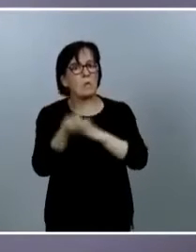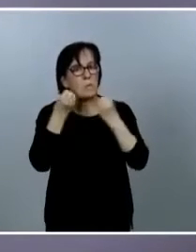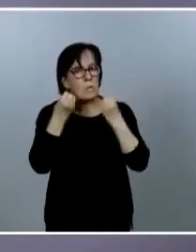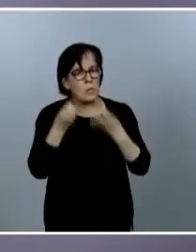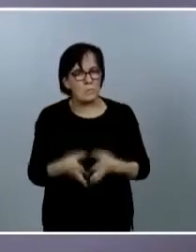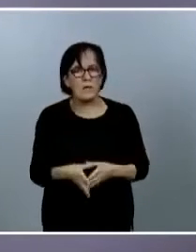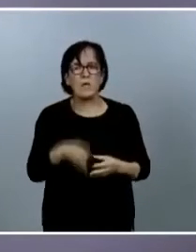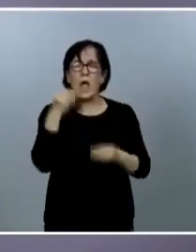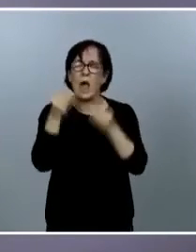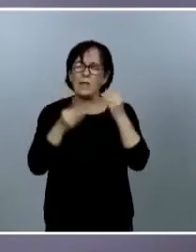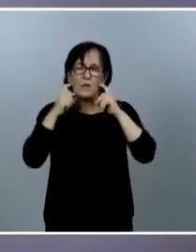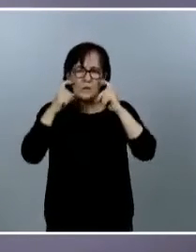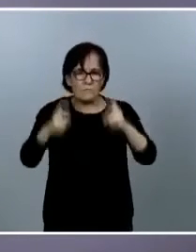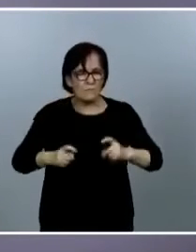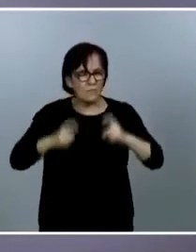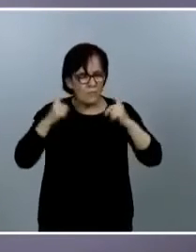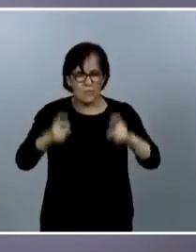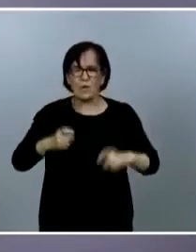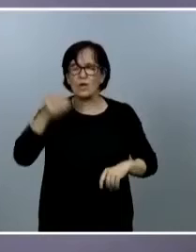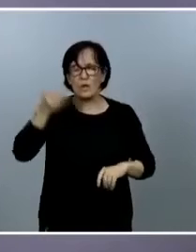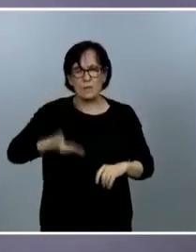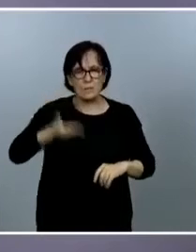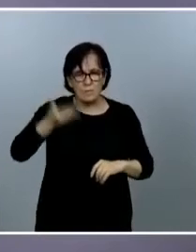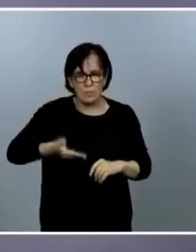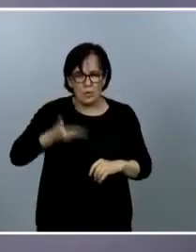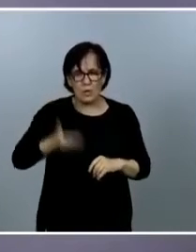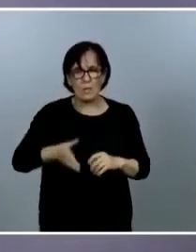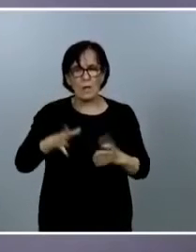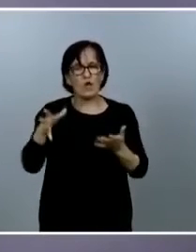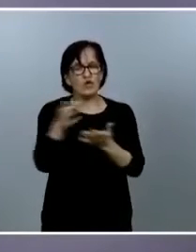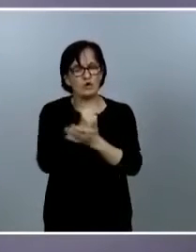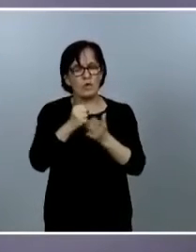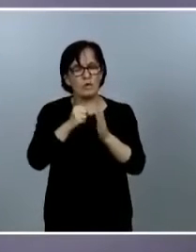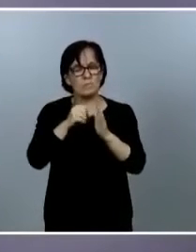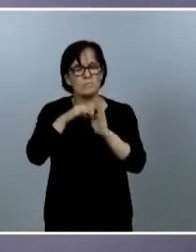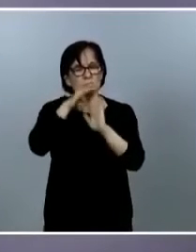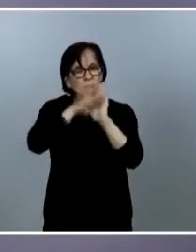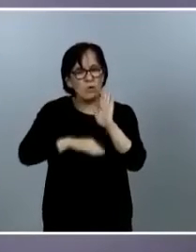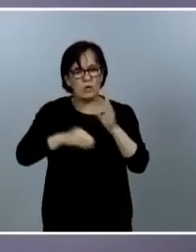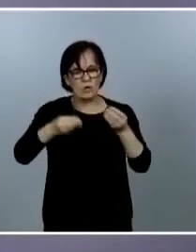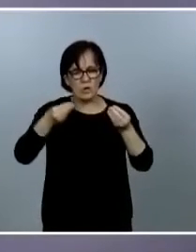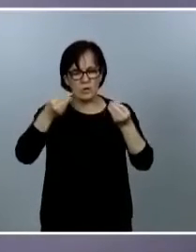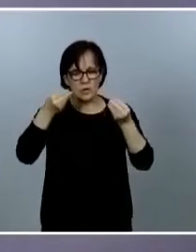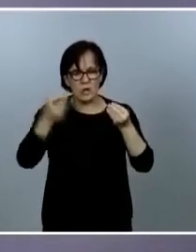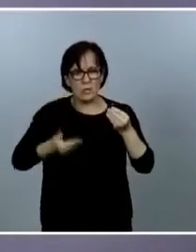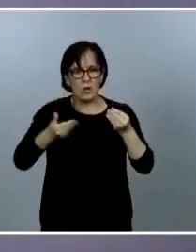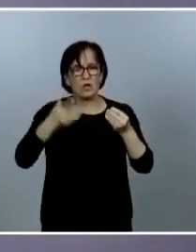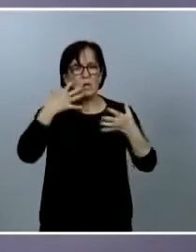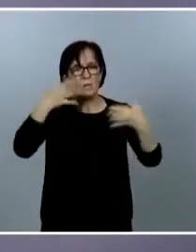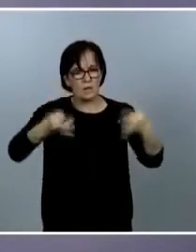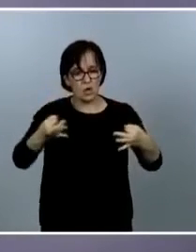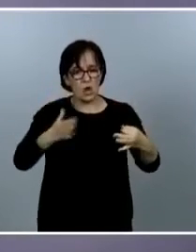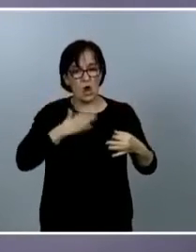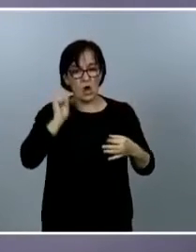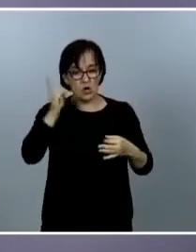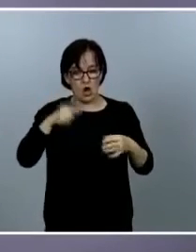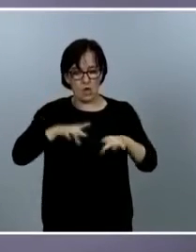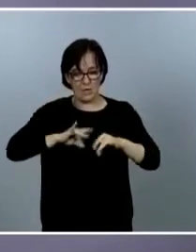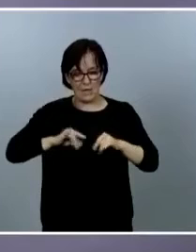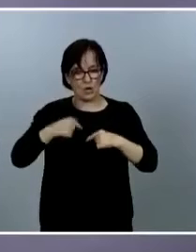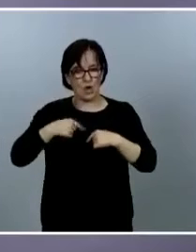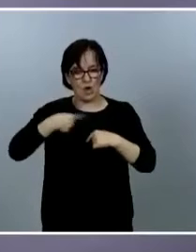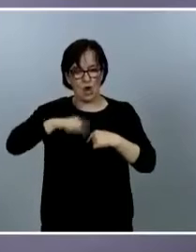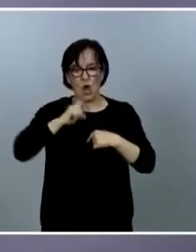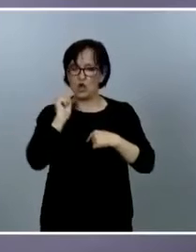un esfuerzo muy importante por tener todas las condiciones para garantizar la seguridad no solo de su propio territorio sino también de lo que puedan